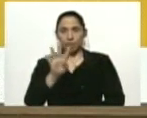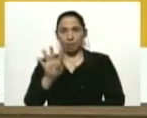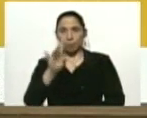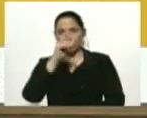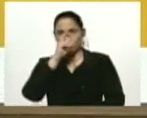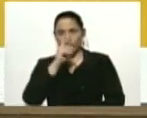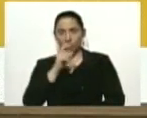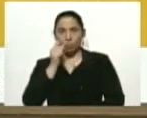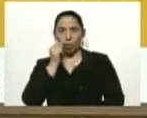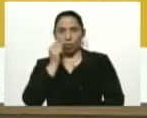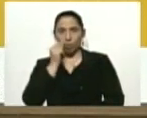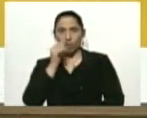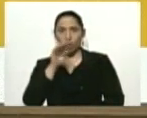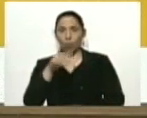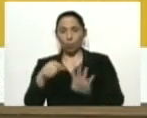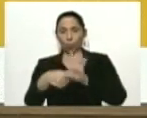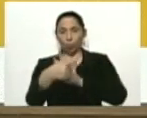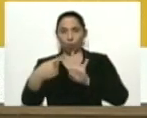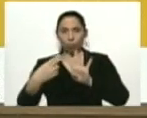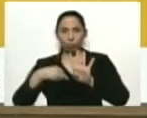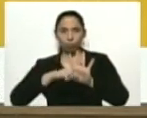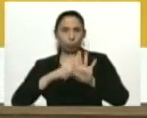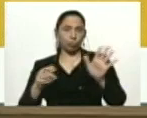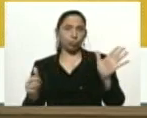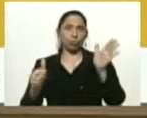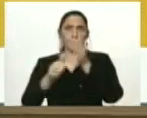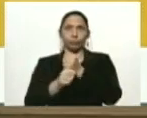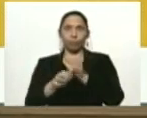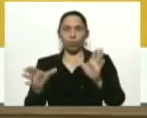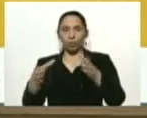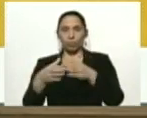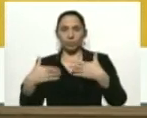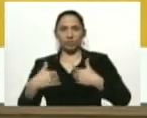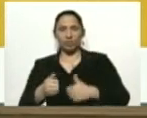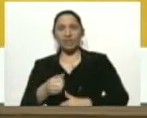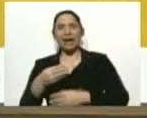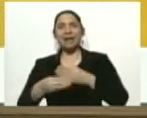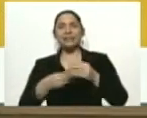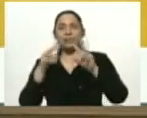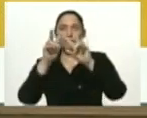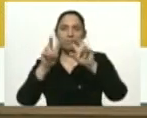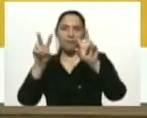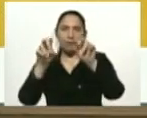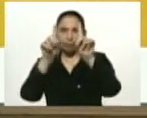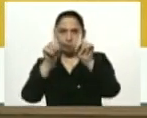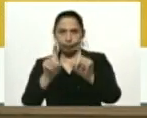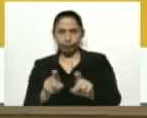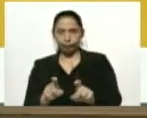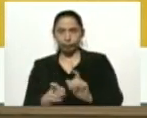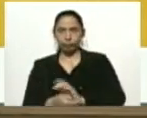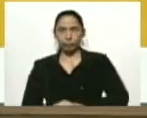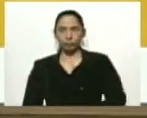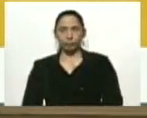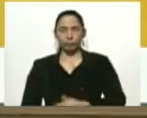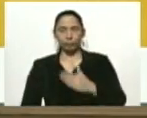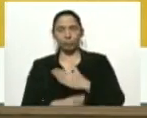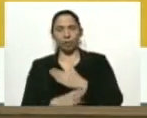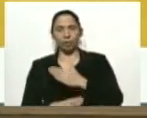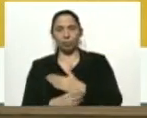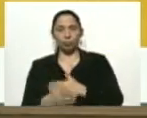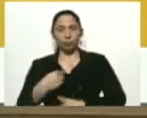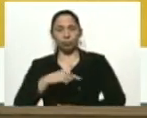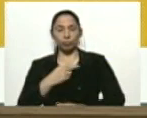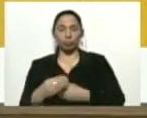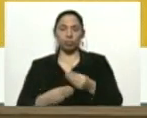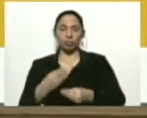años. Son cuatro casos que encontramos un organismo de seguridad haciendo el despistaje que estamos